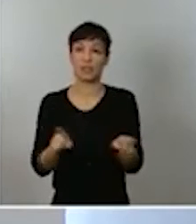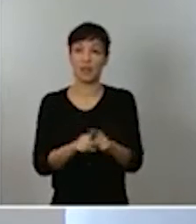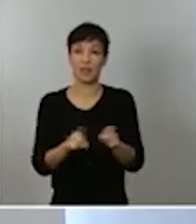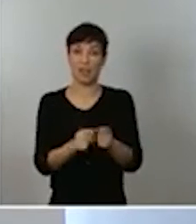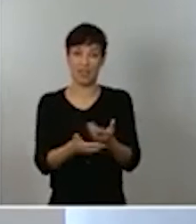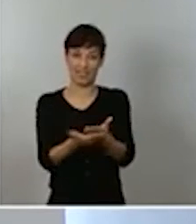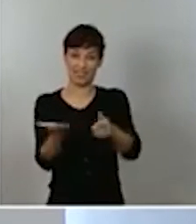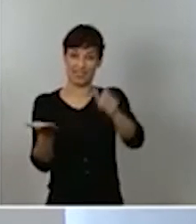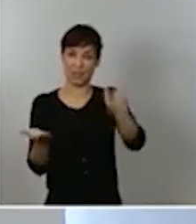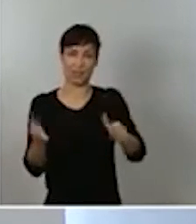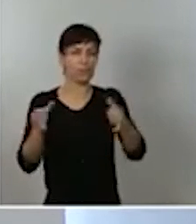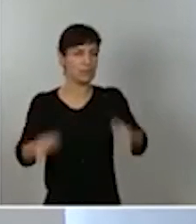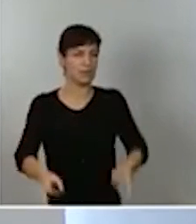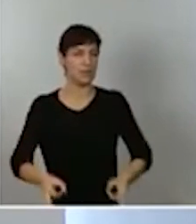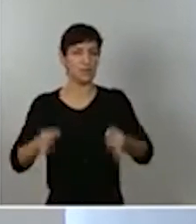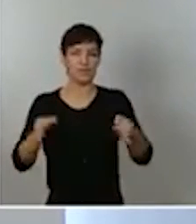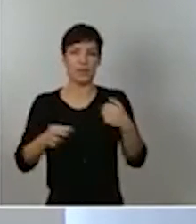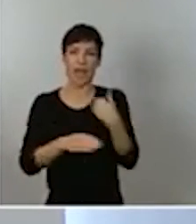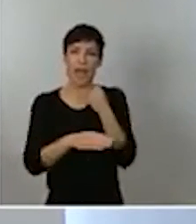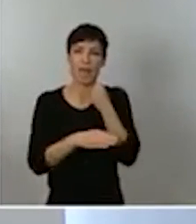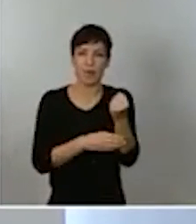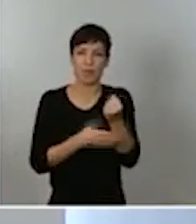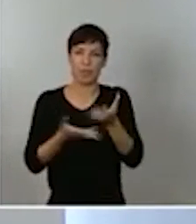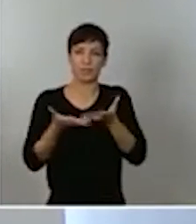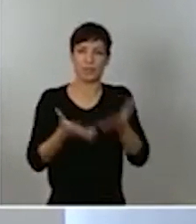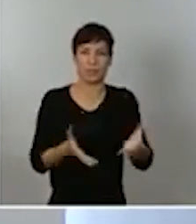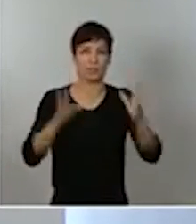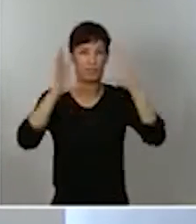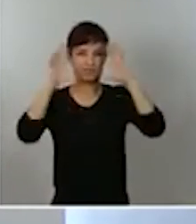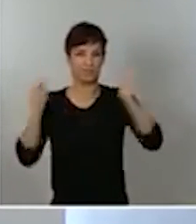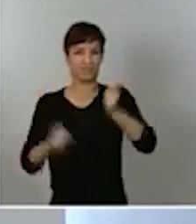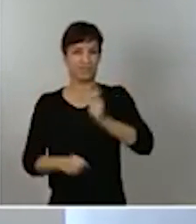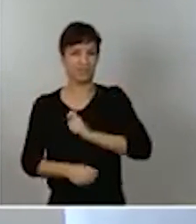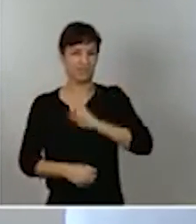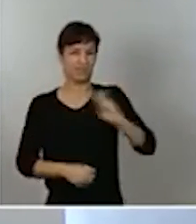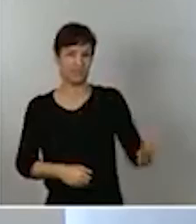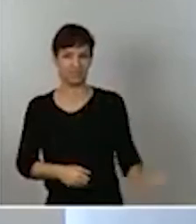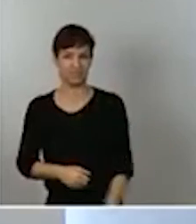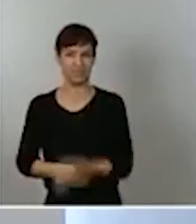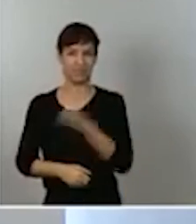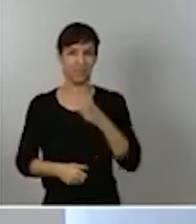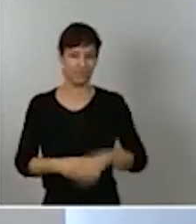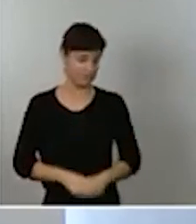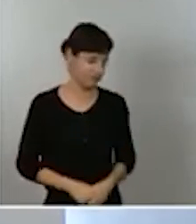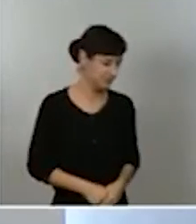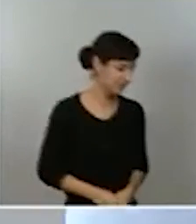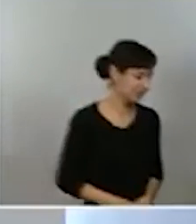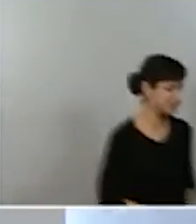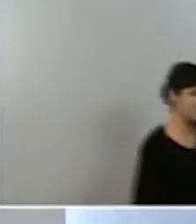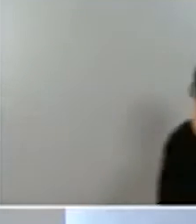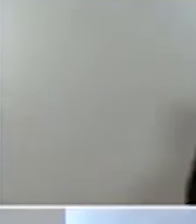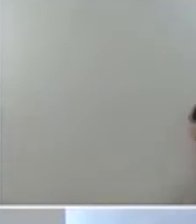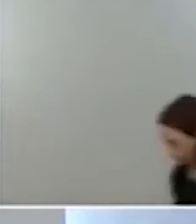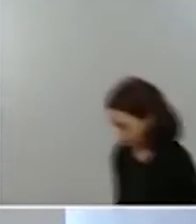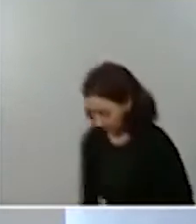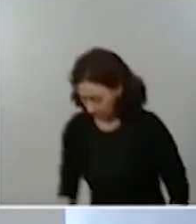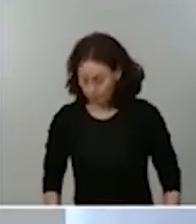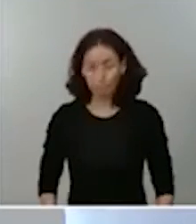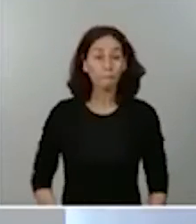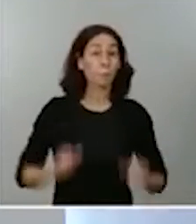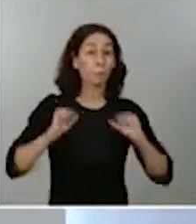y el auxilio de las fuerzas y cuerpos de seguridad del Estado. Desde que comenzó esta pandemia,